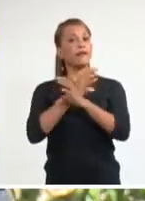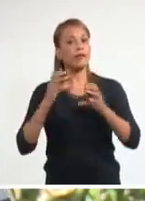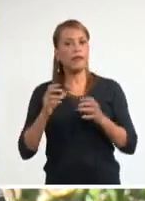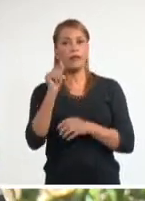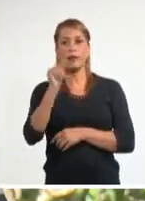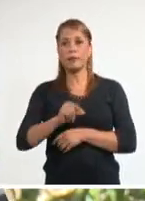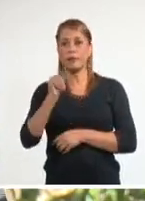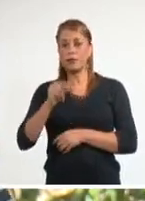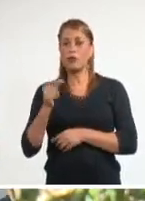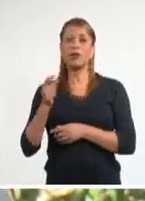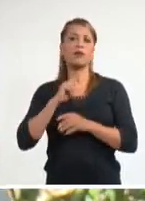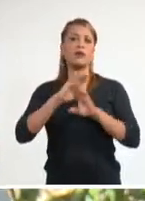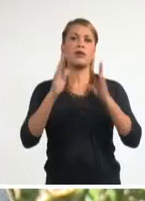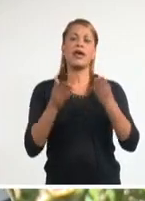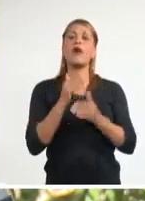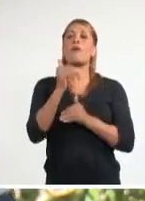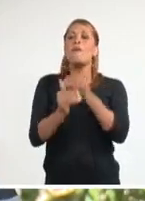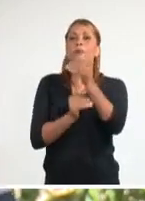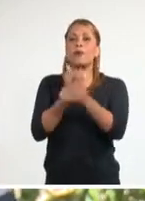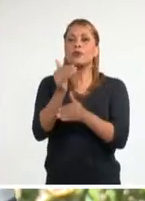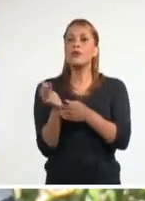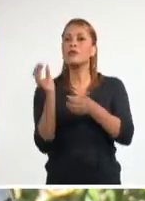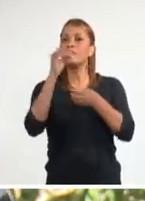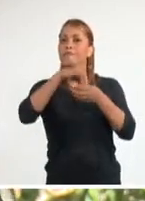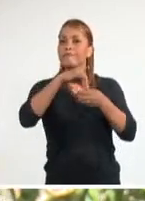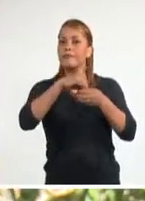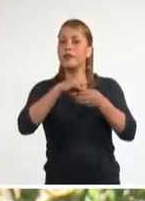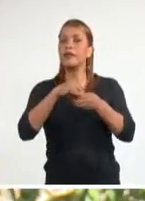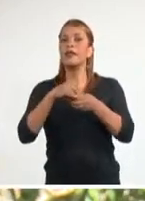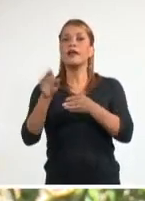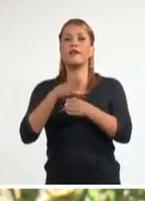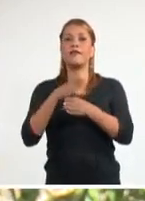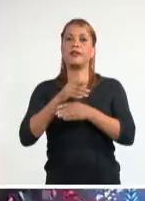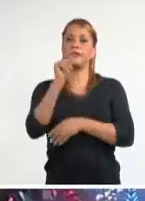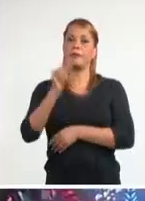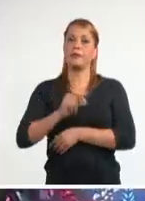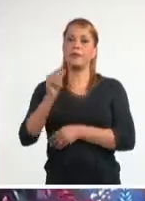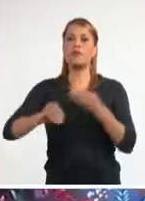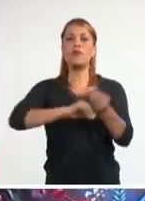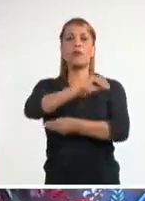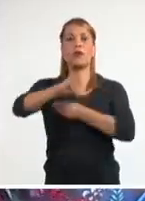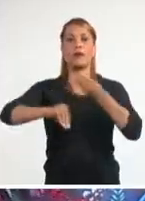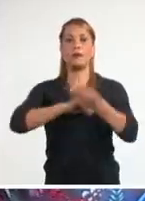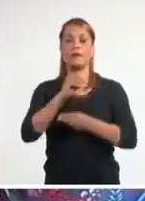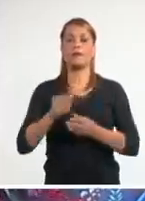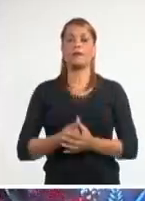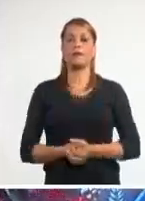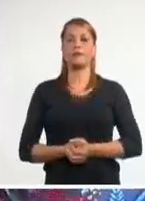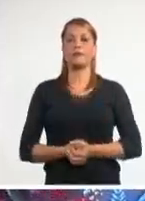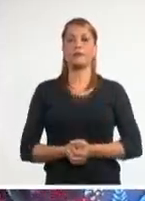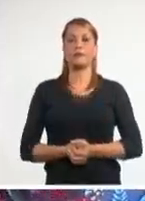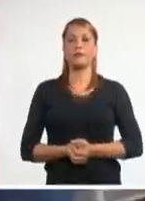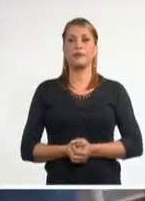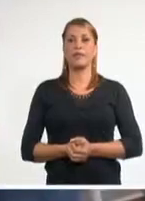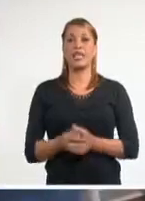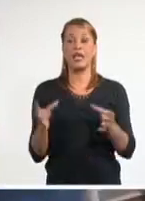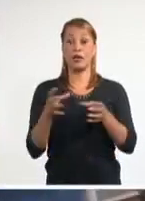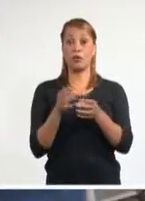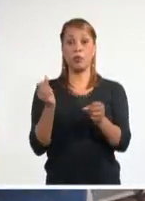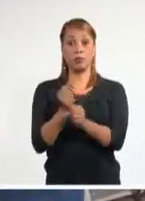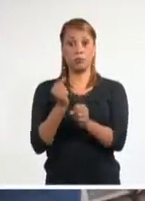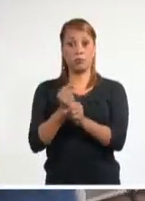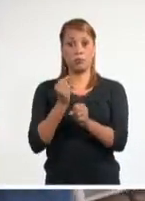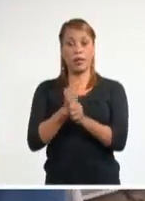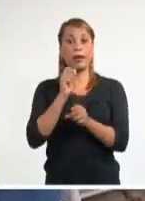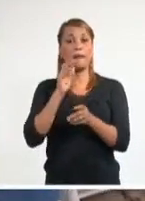hablar. O sea, que hay un proceso que en realidad es una transformación del desarrollo local. El equipo asesor comenzó los primeros pasos hacia